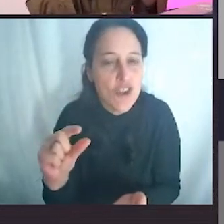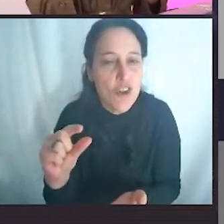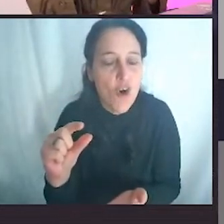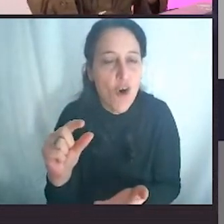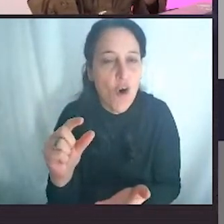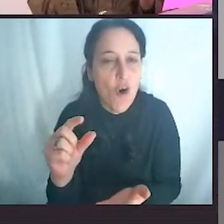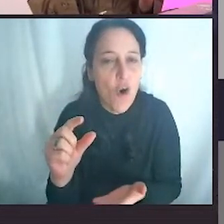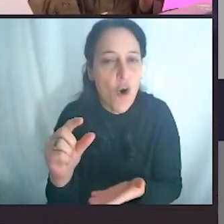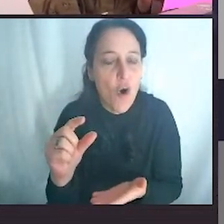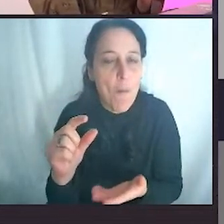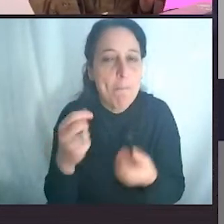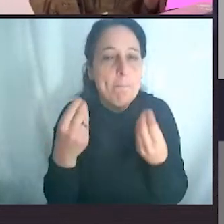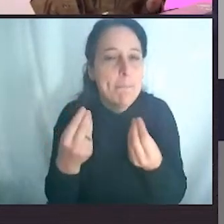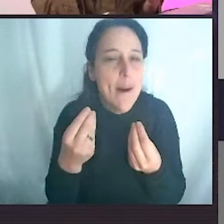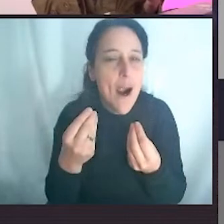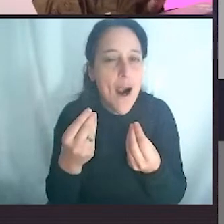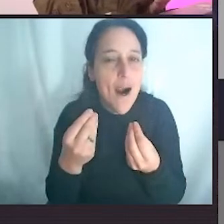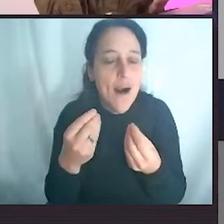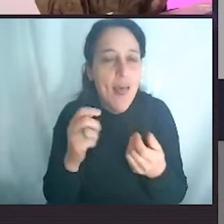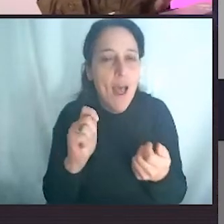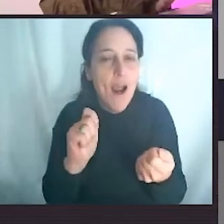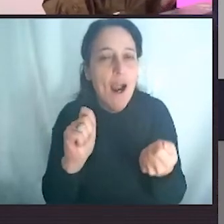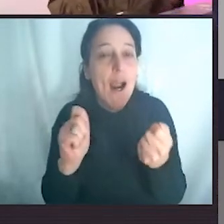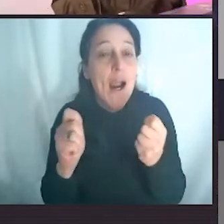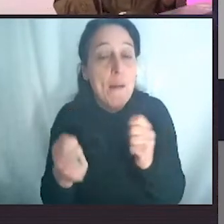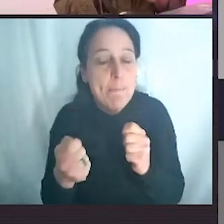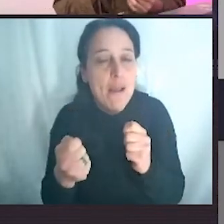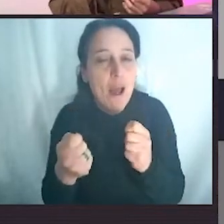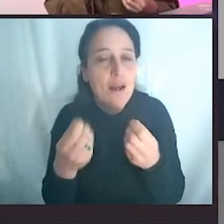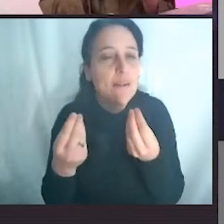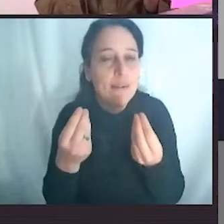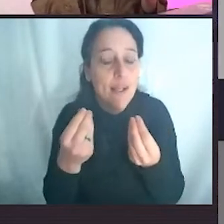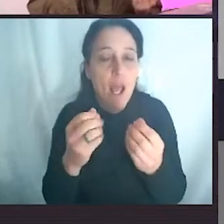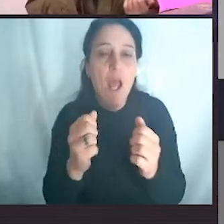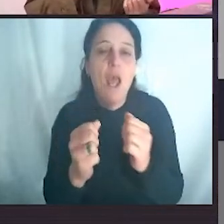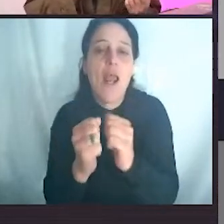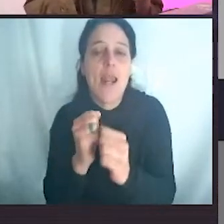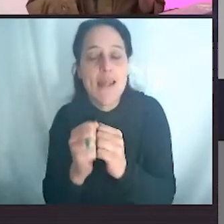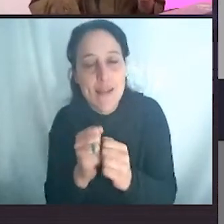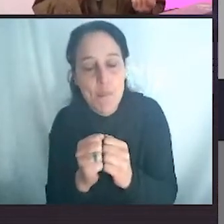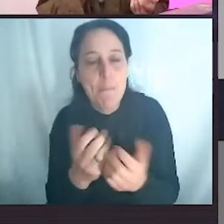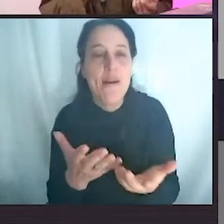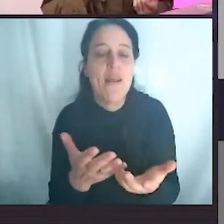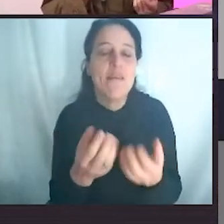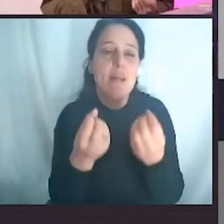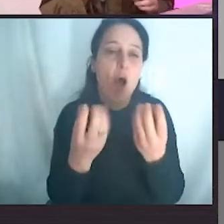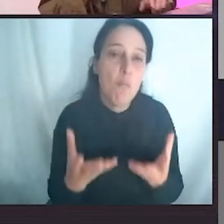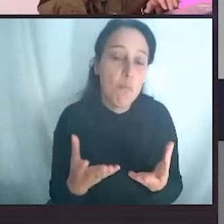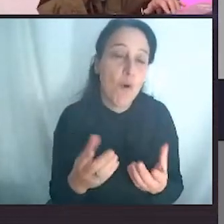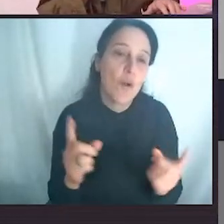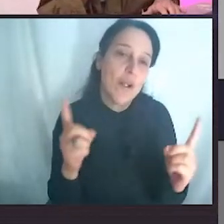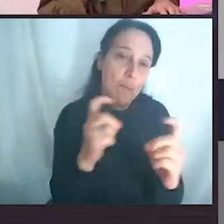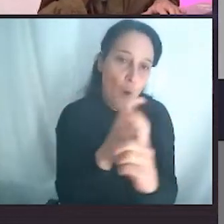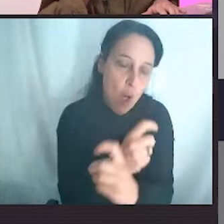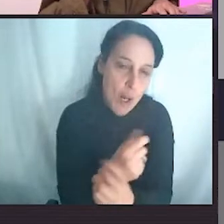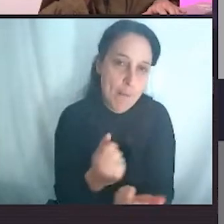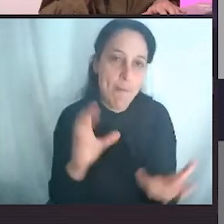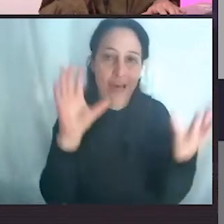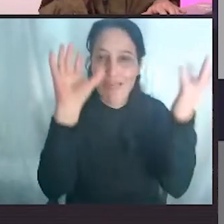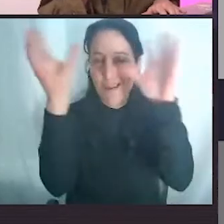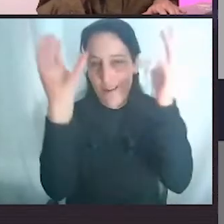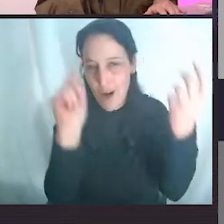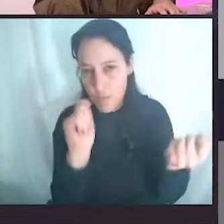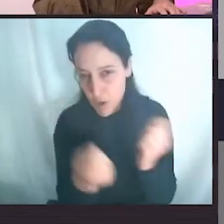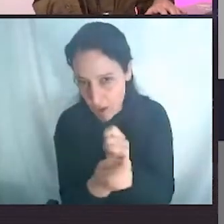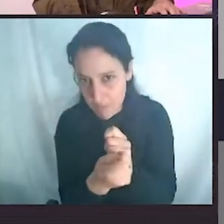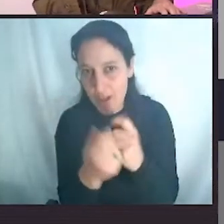implican cambios en la operación de las empresas respecto de cambio climático, gobernanza, sustentabilidad. Eso también es una tendencia que se